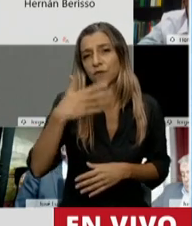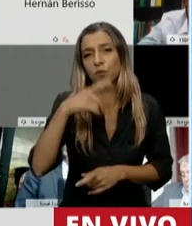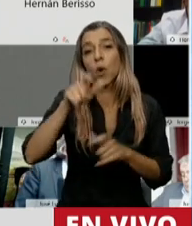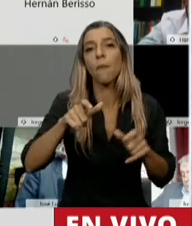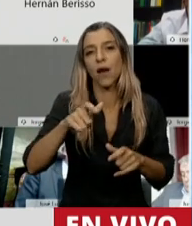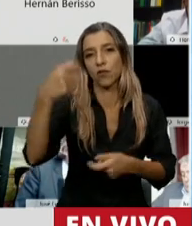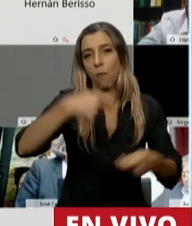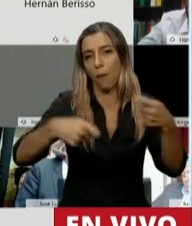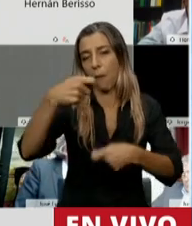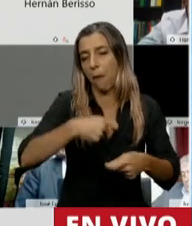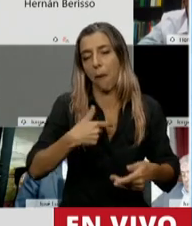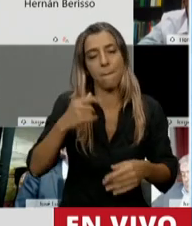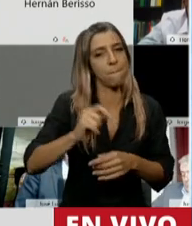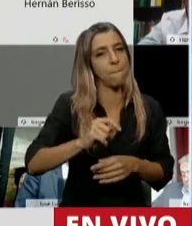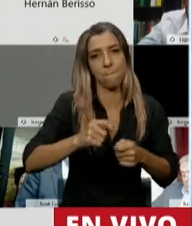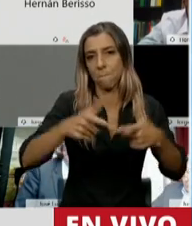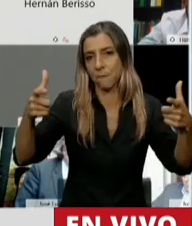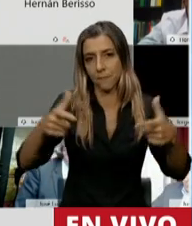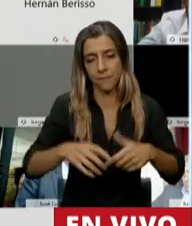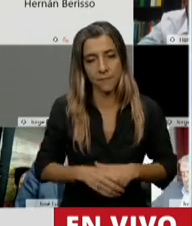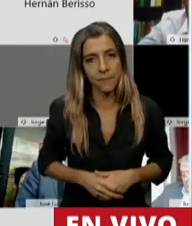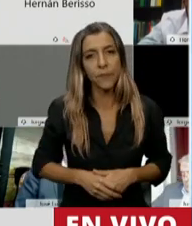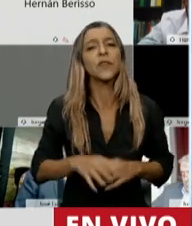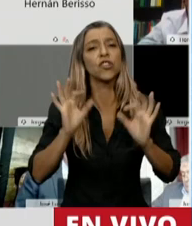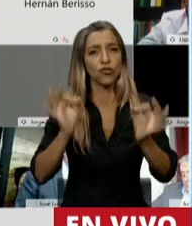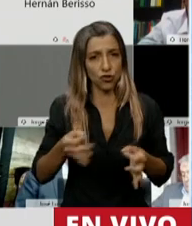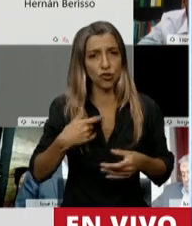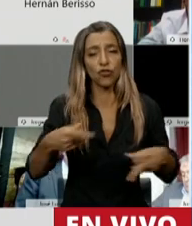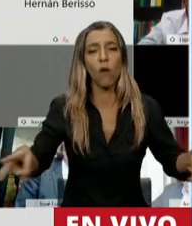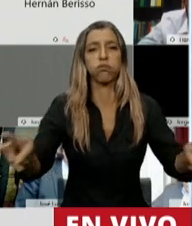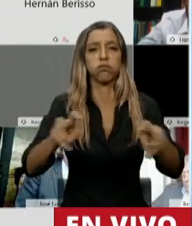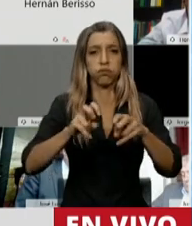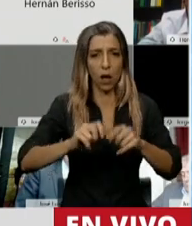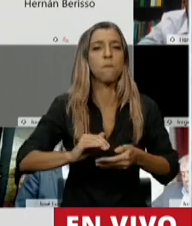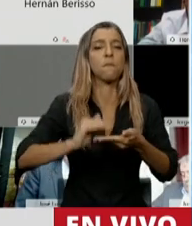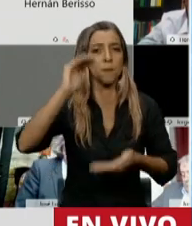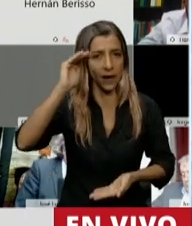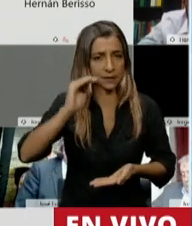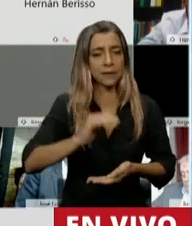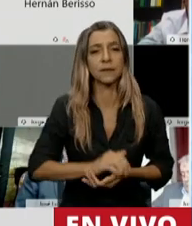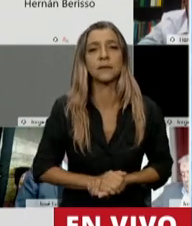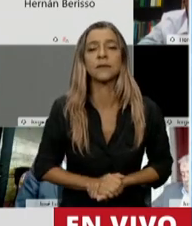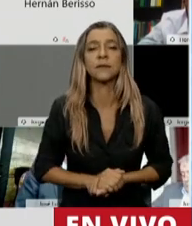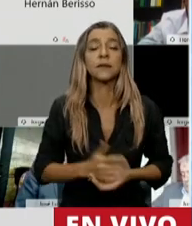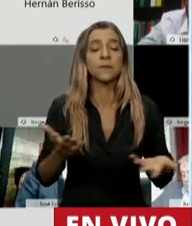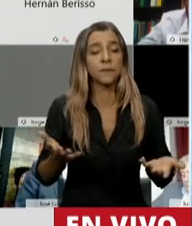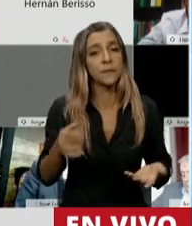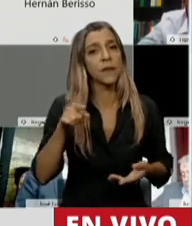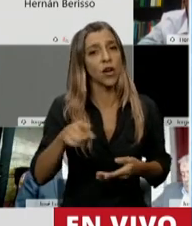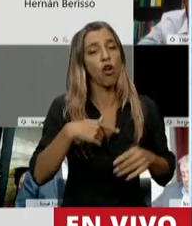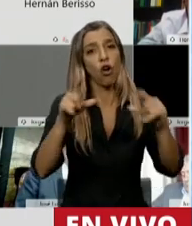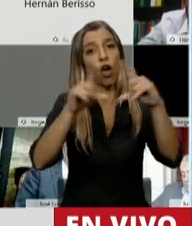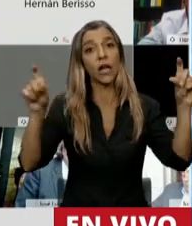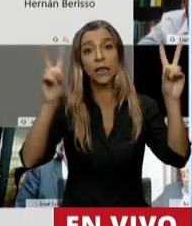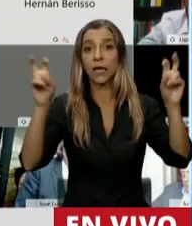y seguramente se recaudará mucho más. Pero necesariamente este título grandilocuente